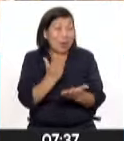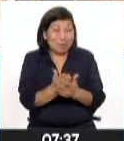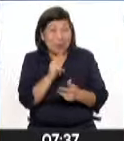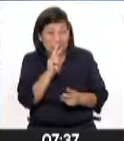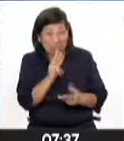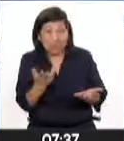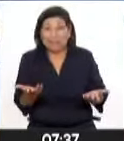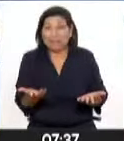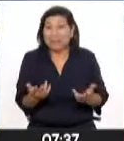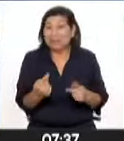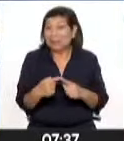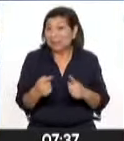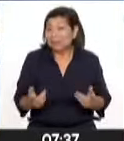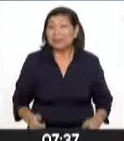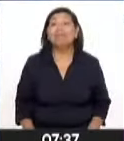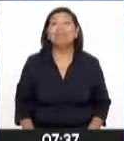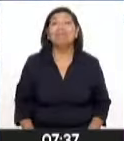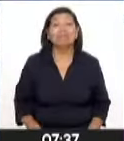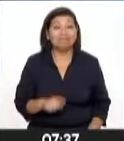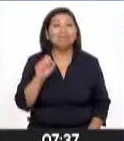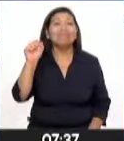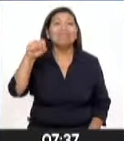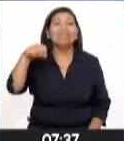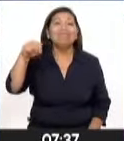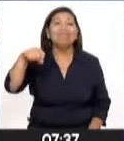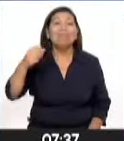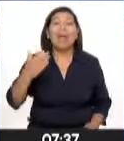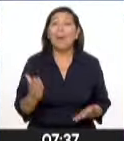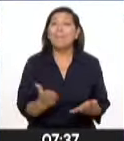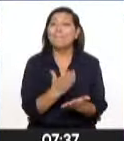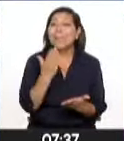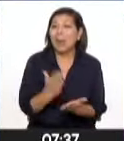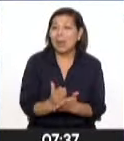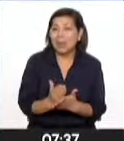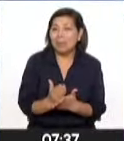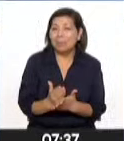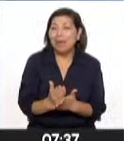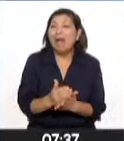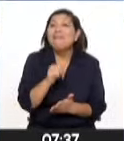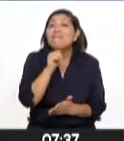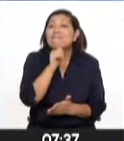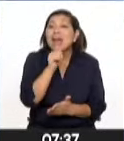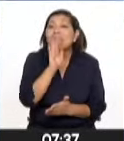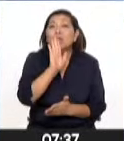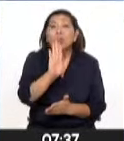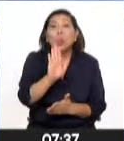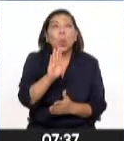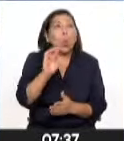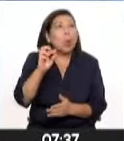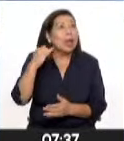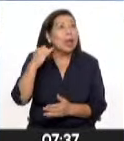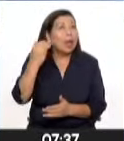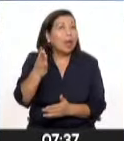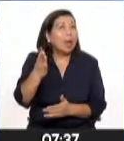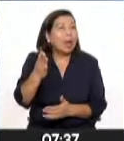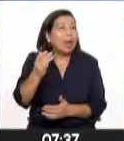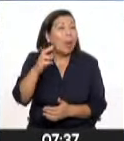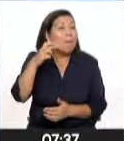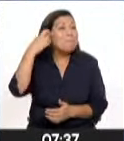democracia como tal, finalmente. Así es. O sea, la carencia de ideología y